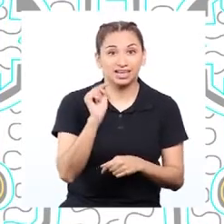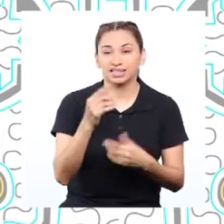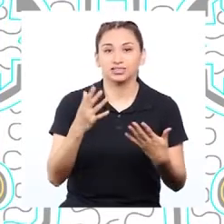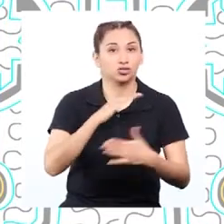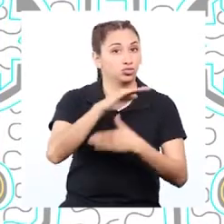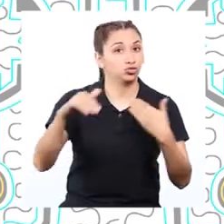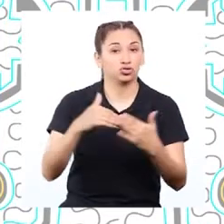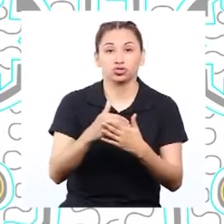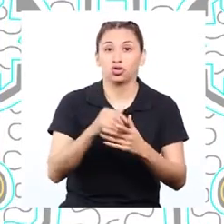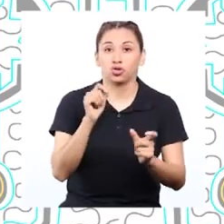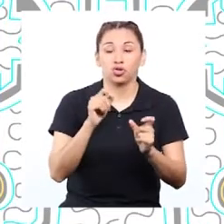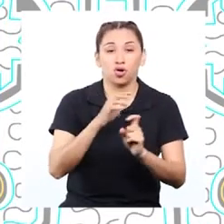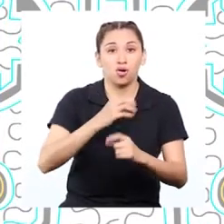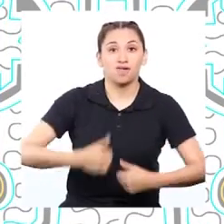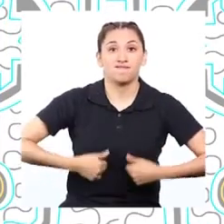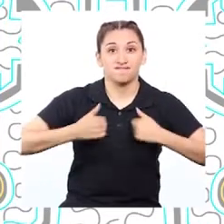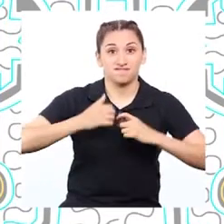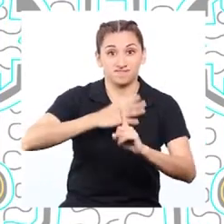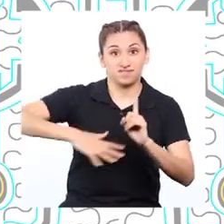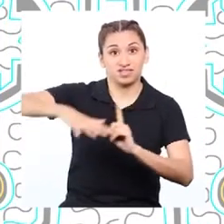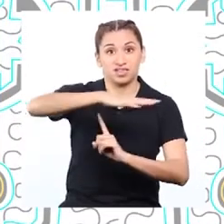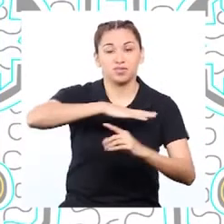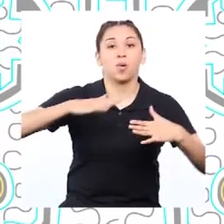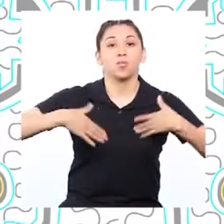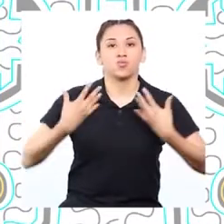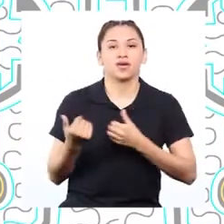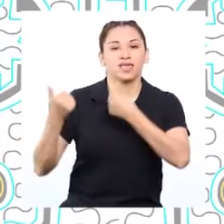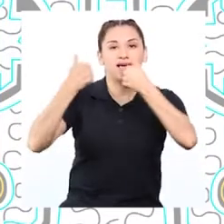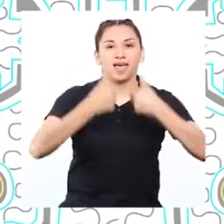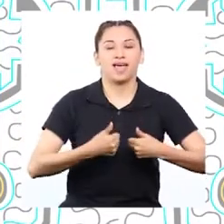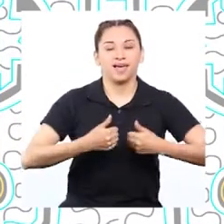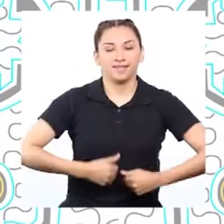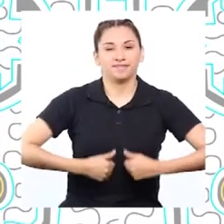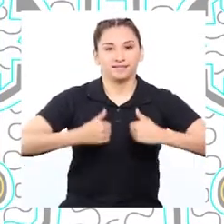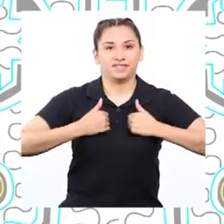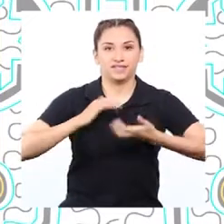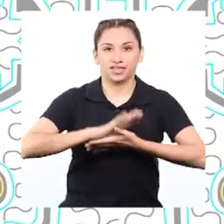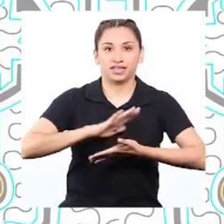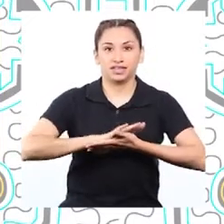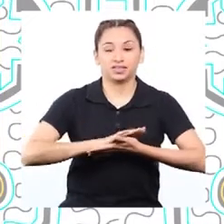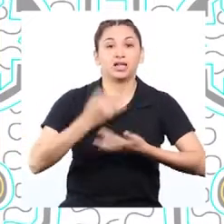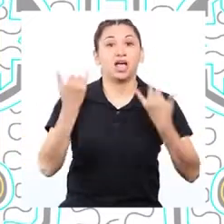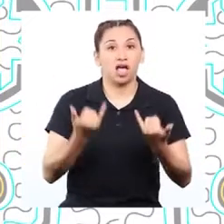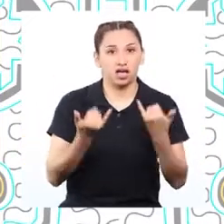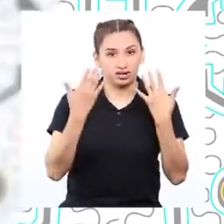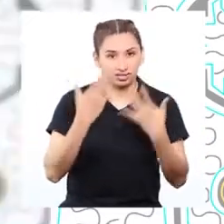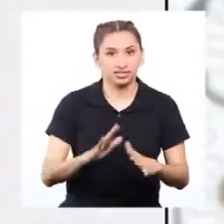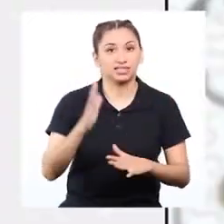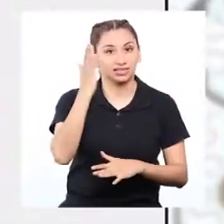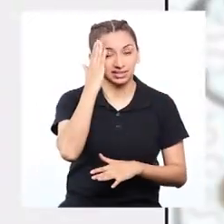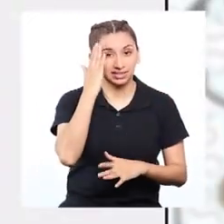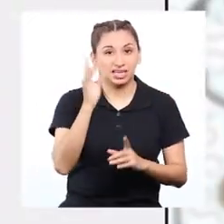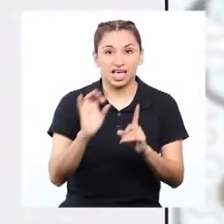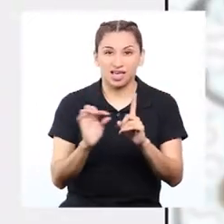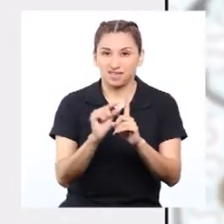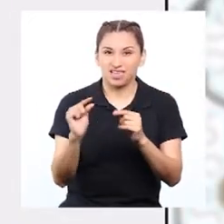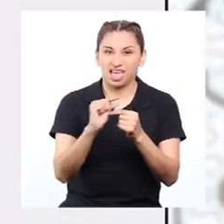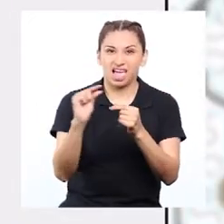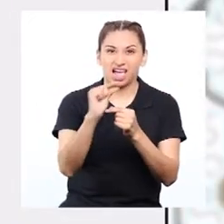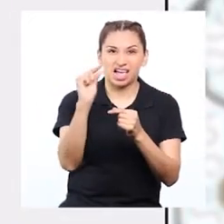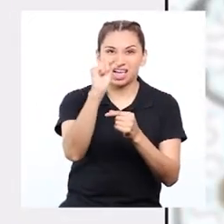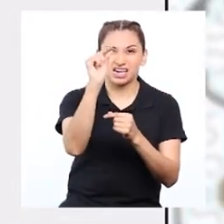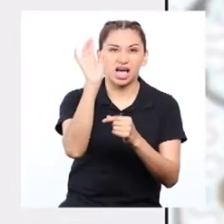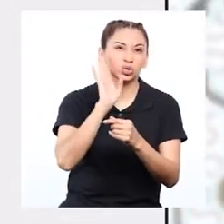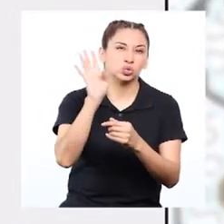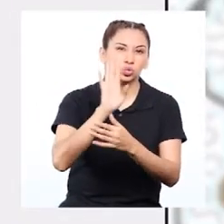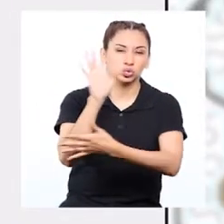es posible que todos los seres vivos podamos vivir en este planeta. Ahora sabemos que el incremento de los gases de